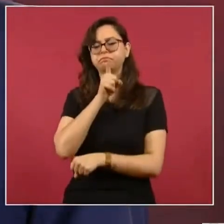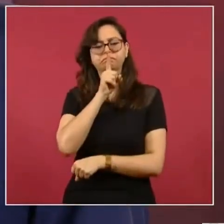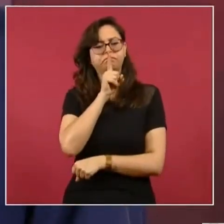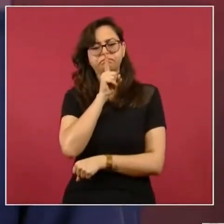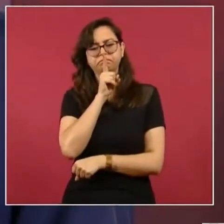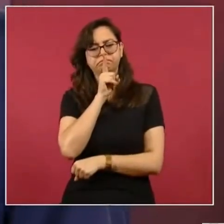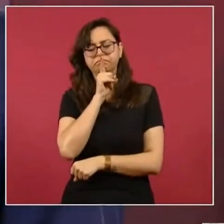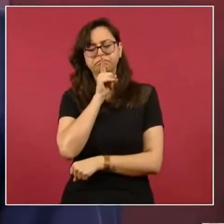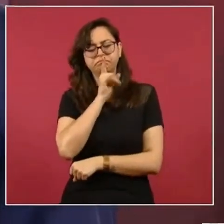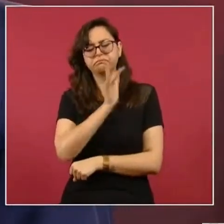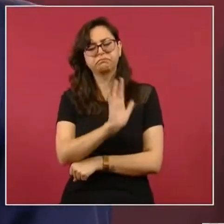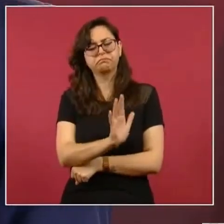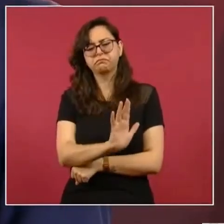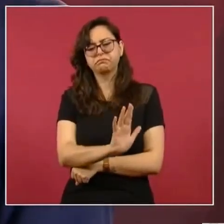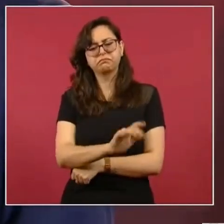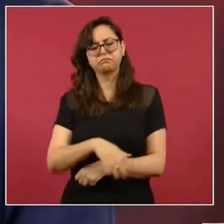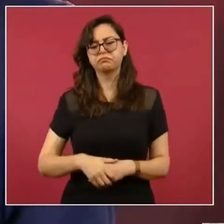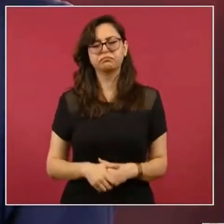invitados